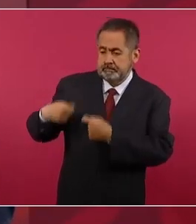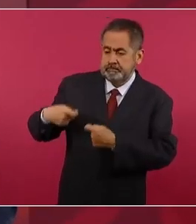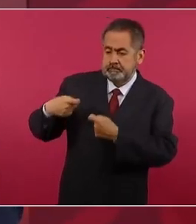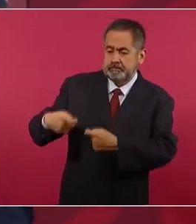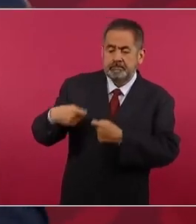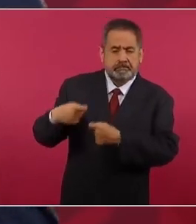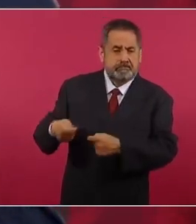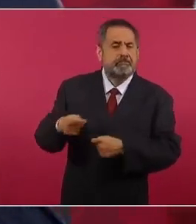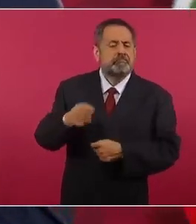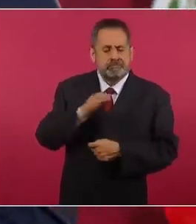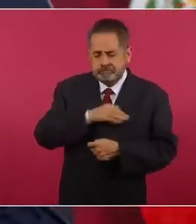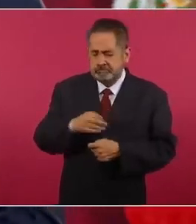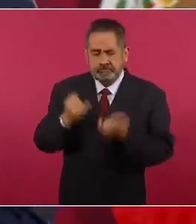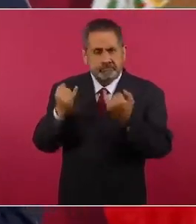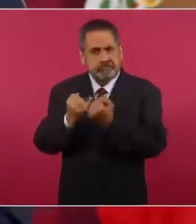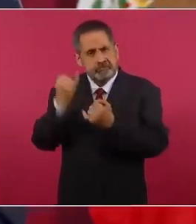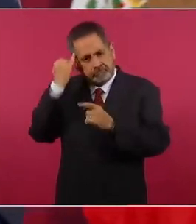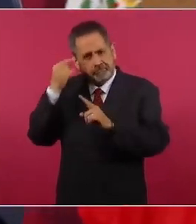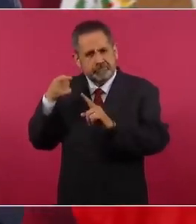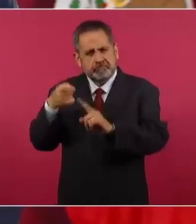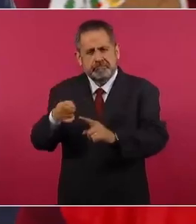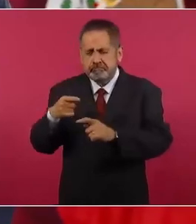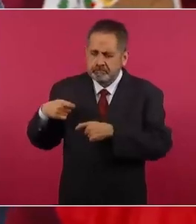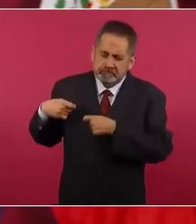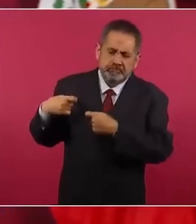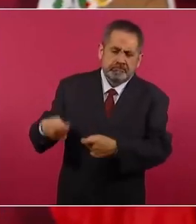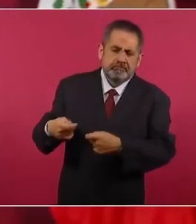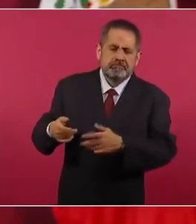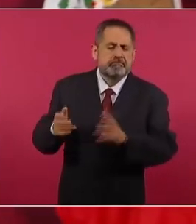generacional o relevo